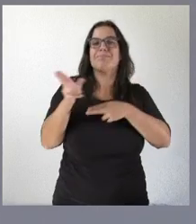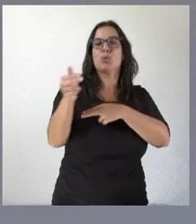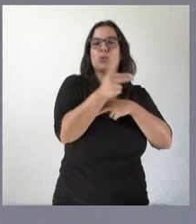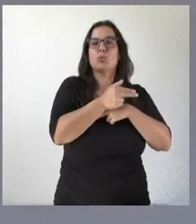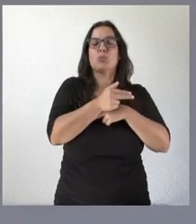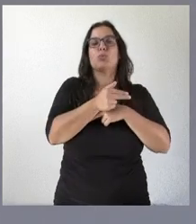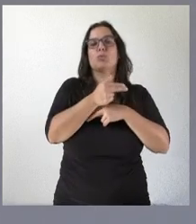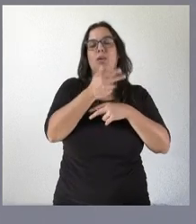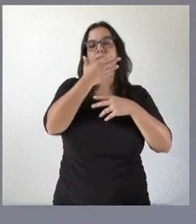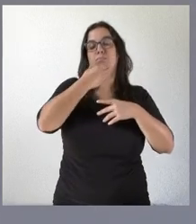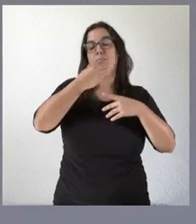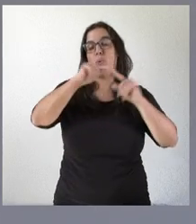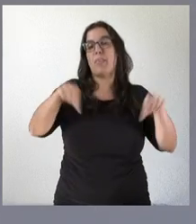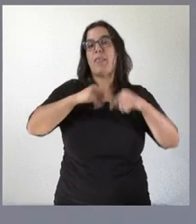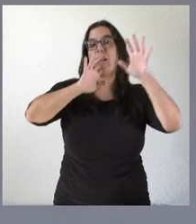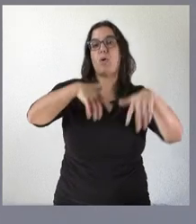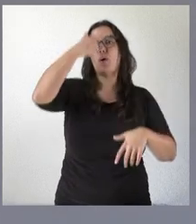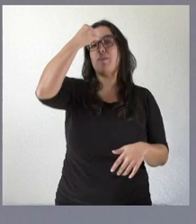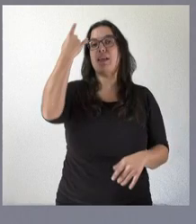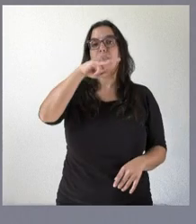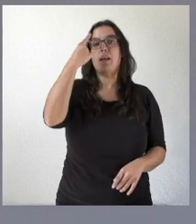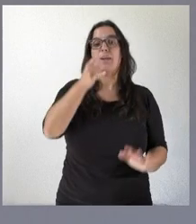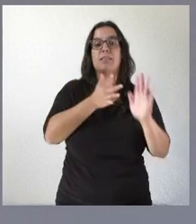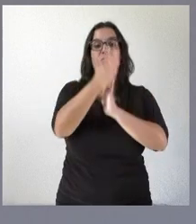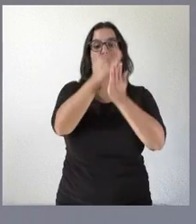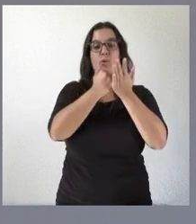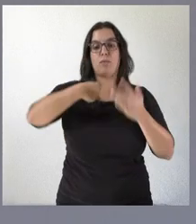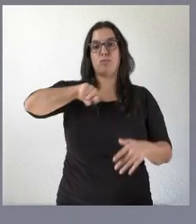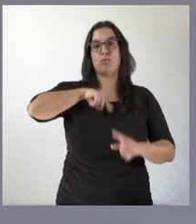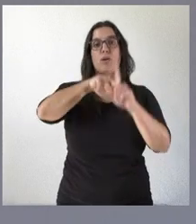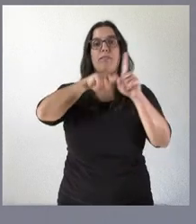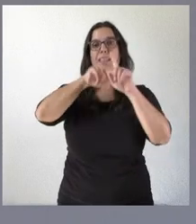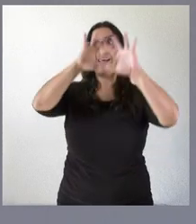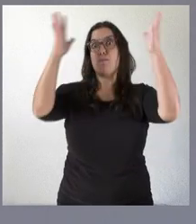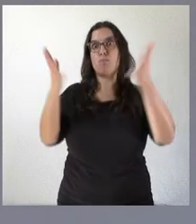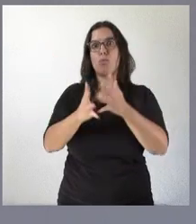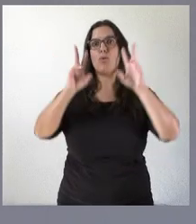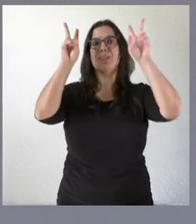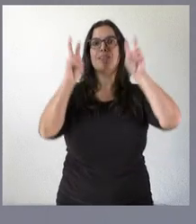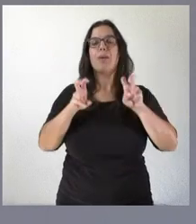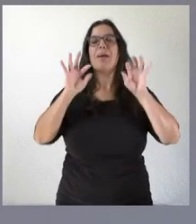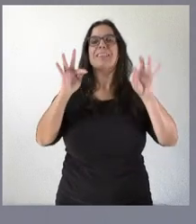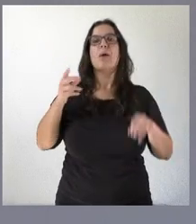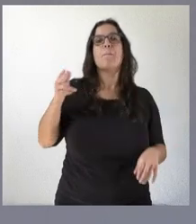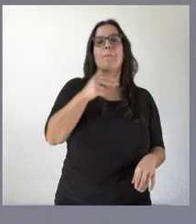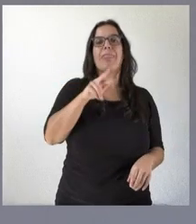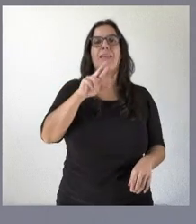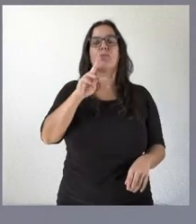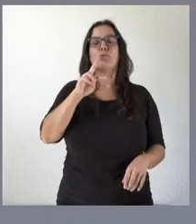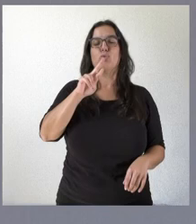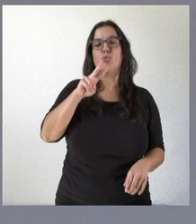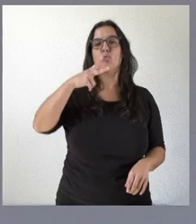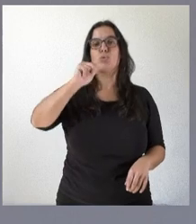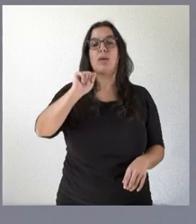Ávila y Salamanca. Estamos hablando de que nuestra comunidad es la comunidad referencia dentro del contexto mundial en el tema de la trucha y en un